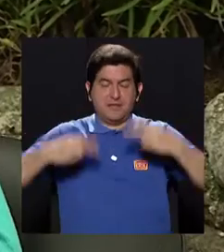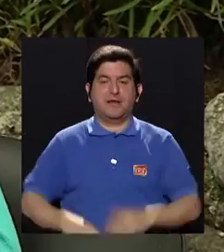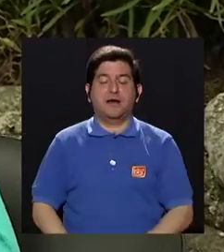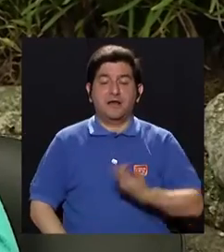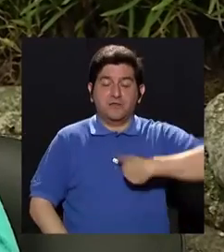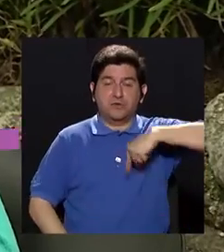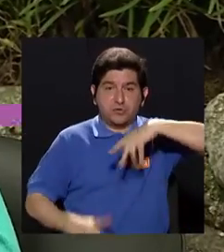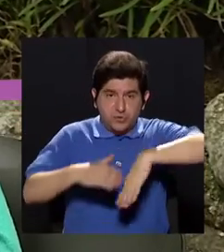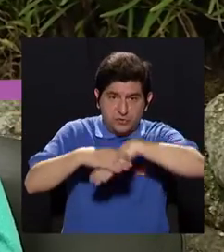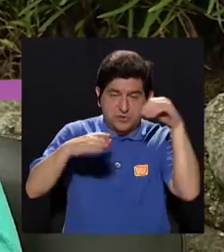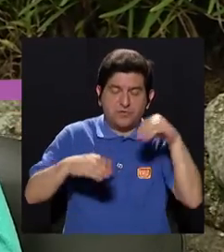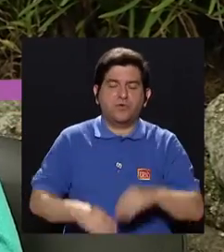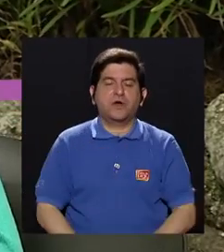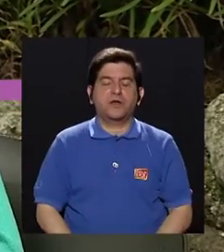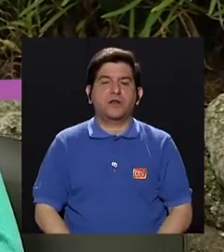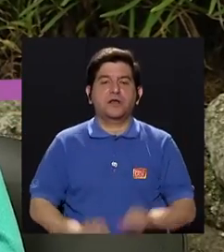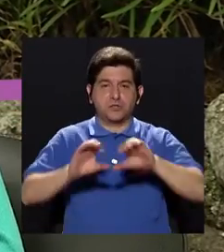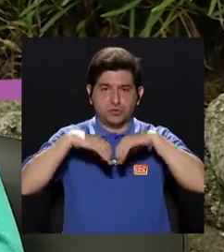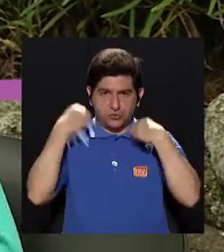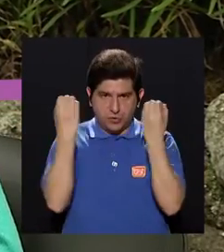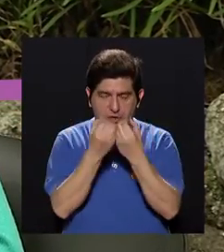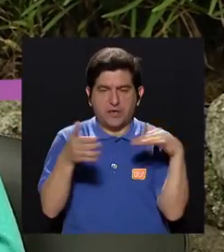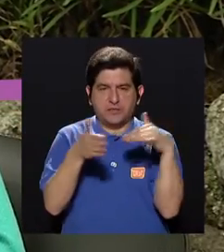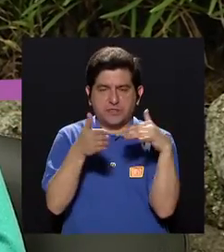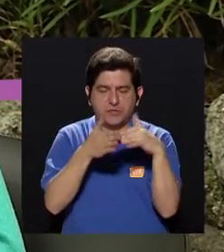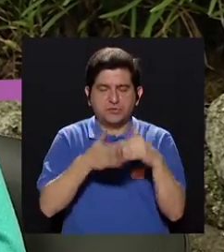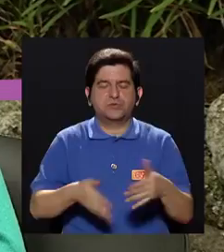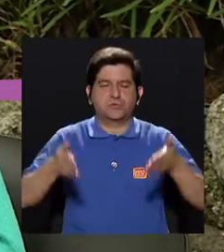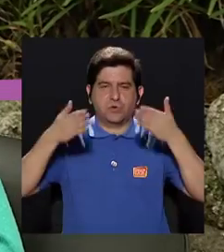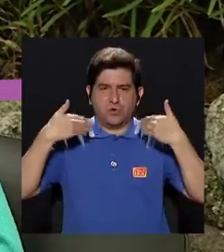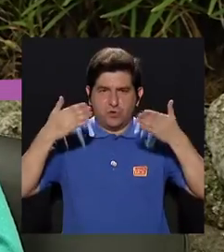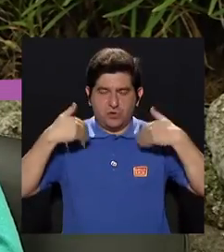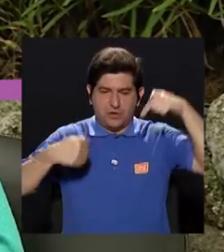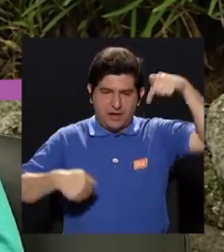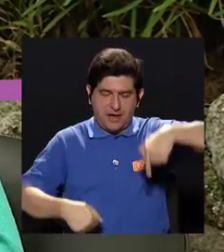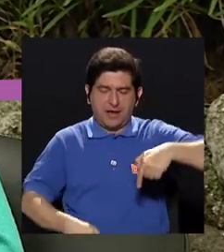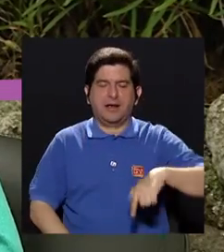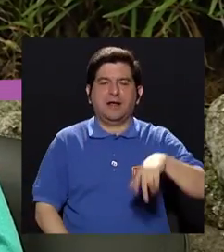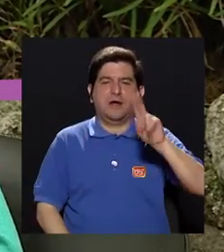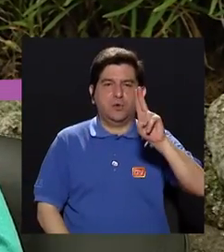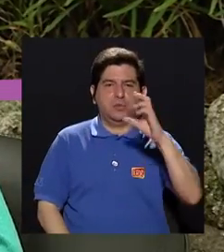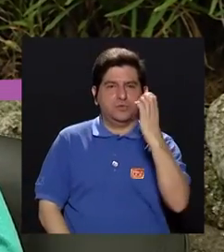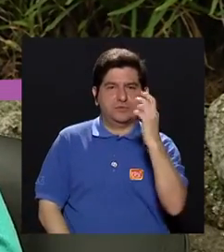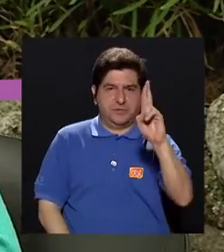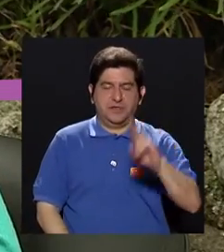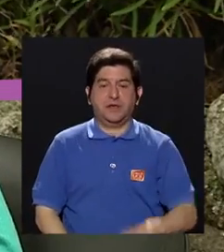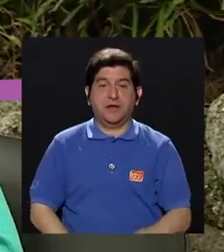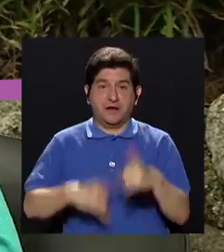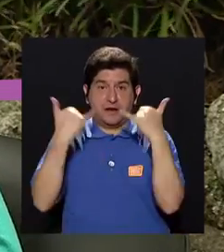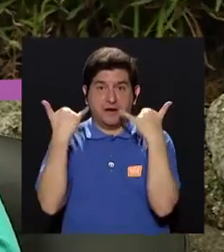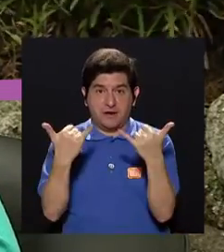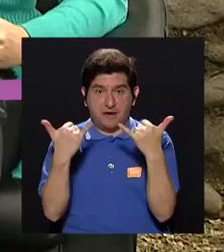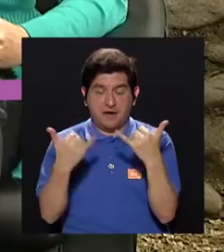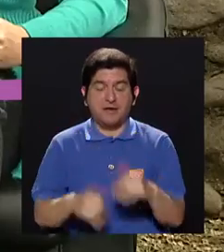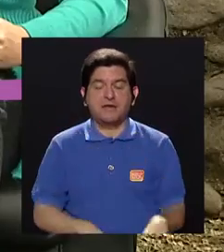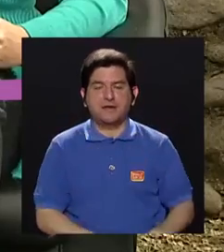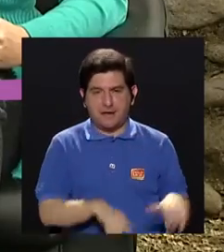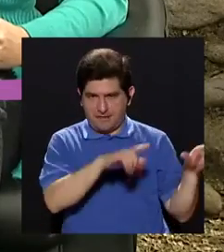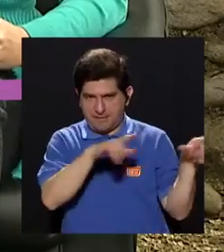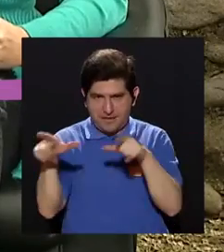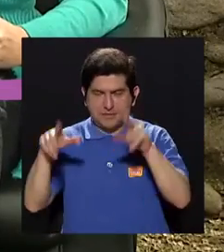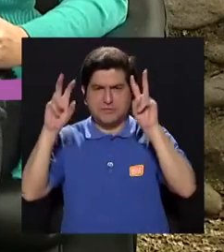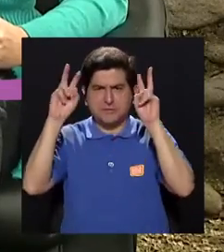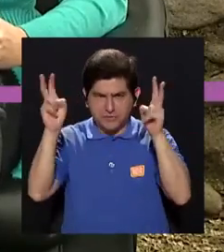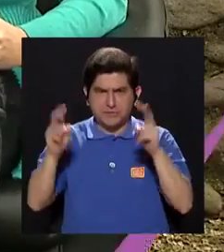Nos encontramos en las afueras, en los exteriores de la Organización de Estudios Tropicales de aquí, de la Universidad de Costa Rica. Y Fabiola, ya estamos